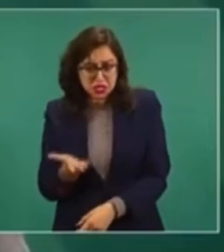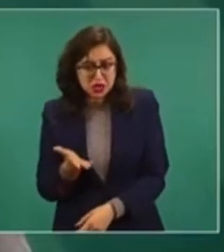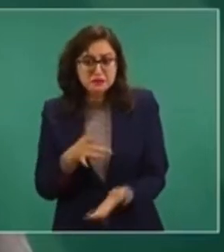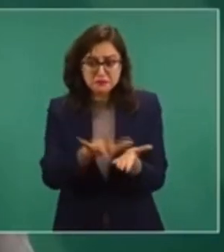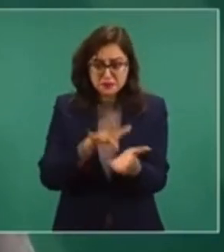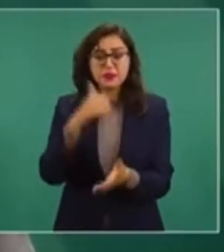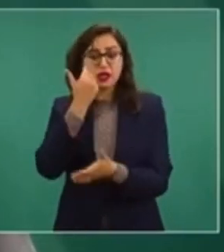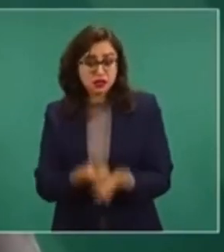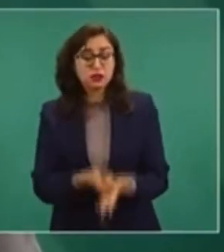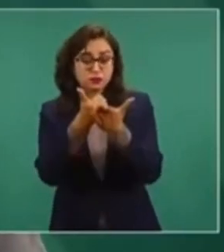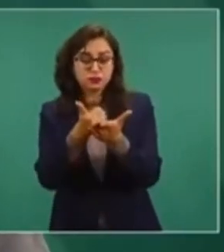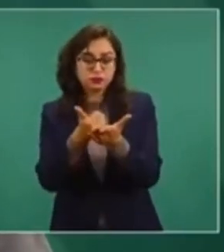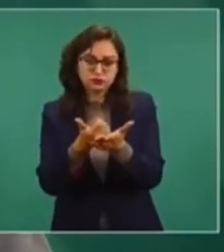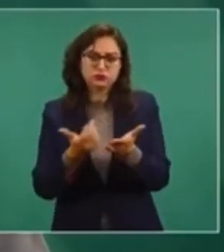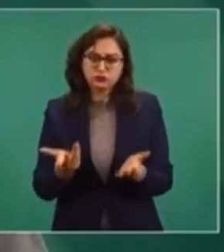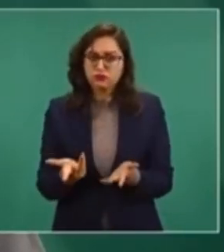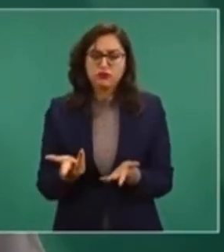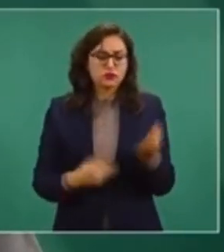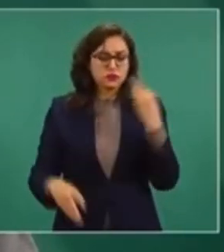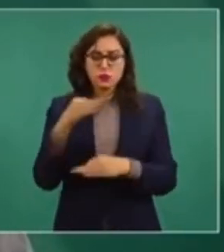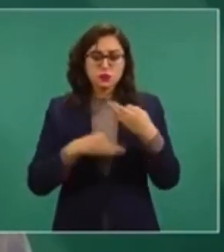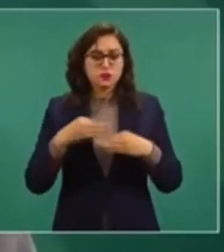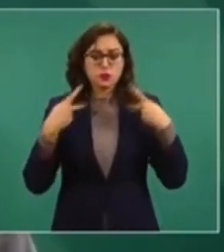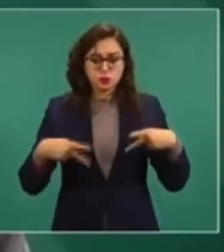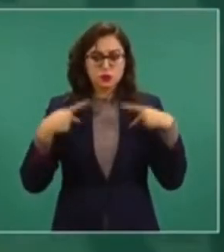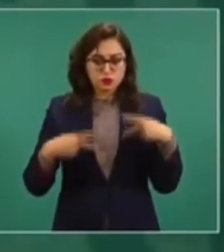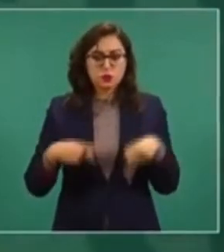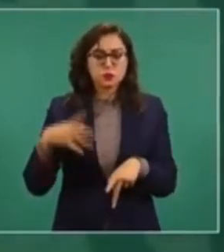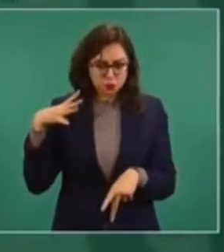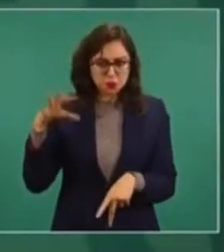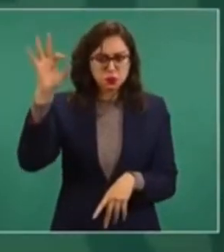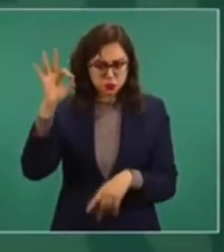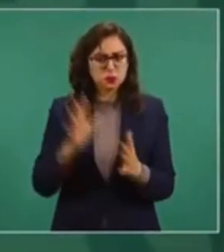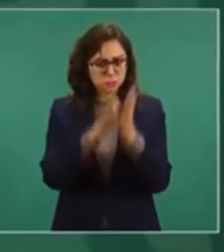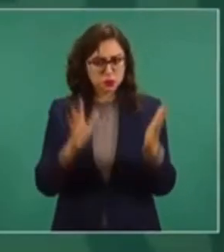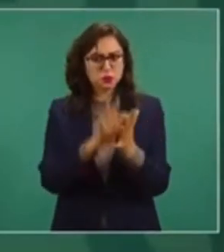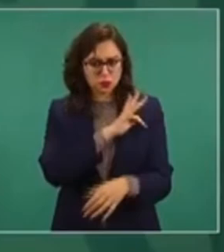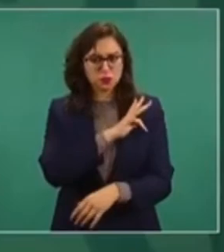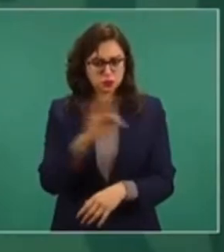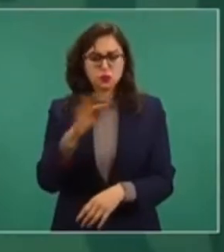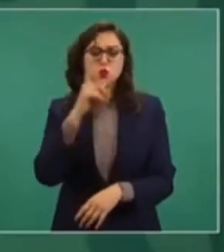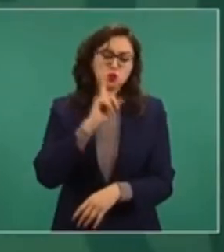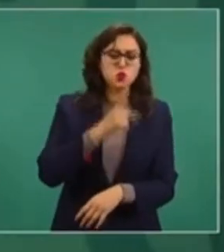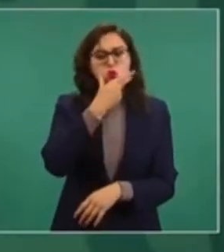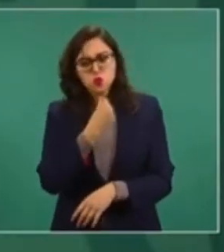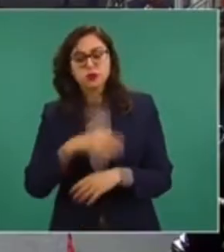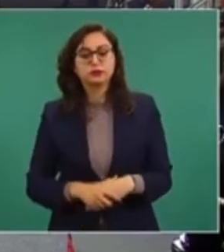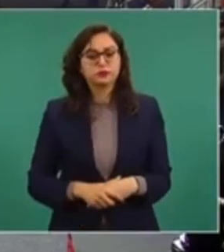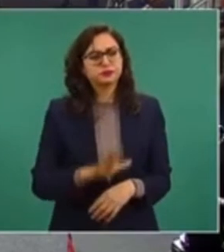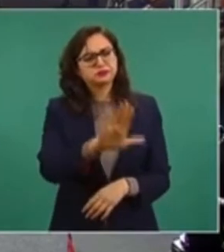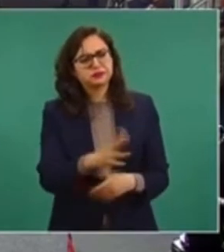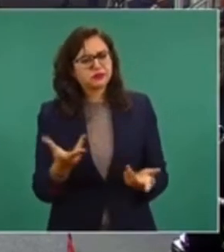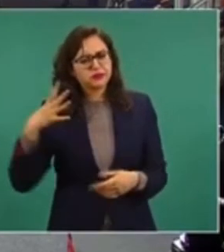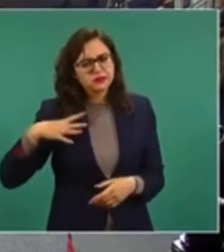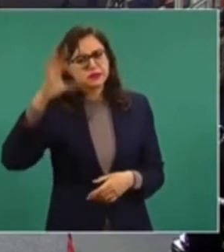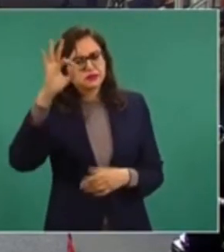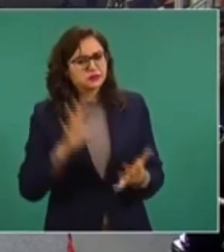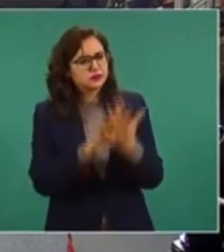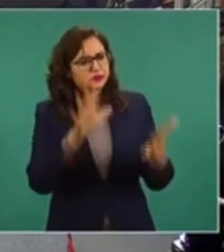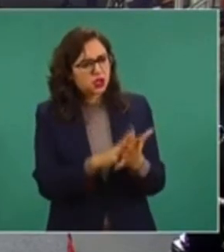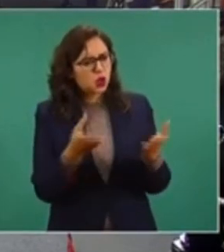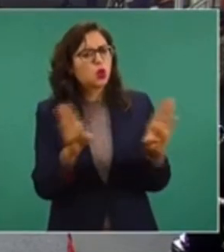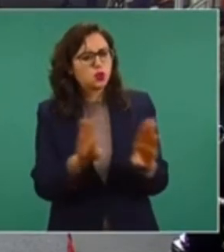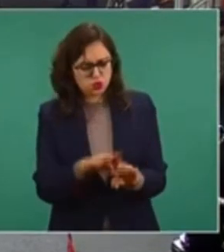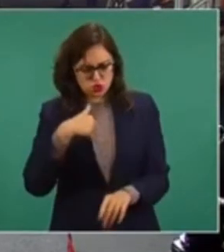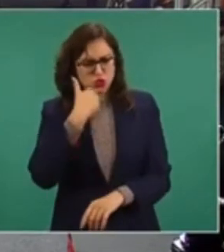y cualquier ciudadano puede ser voluntario, mujeres, hombres. ¿Cómo podrían ser voluntarios estos ciudadanos? ¿Cómo